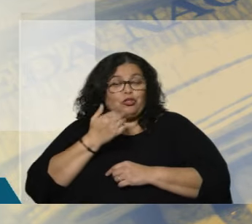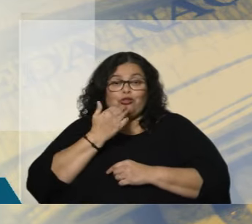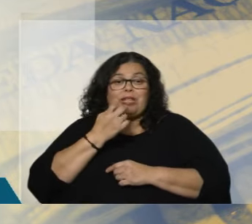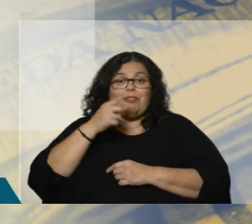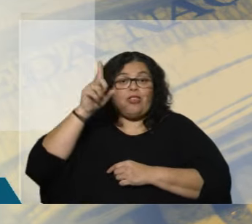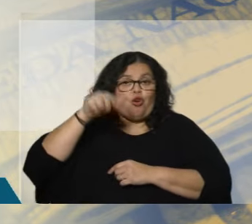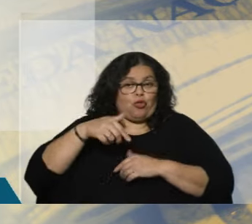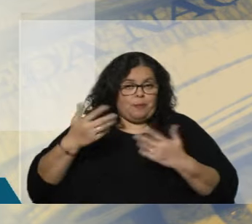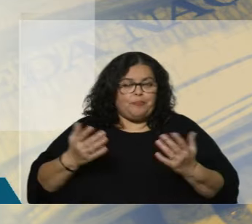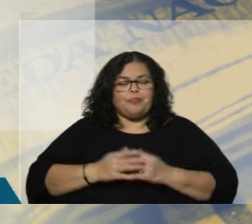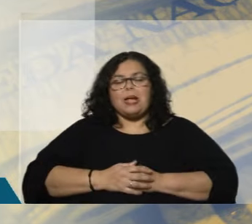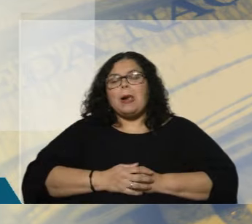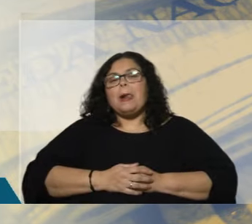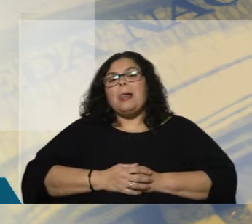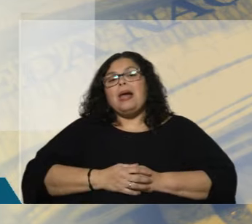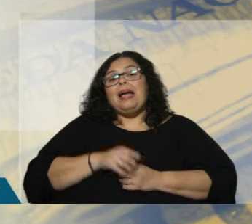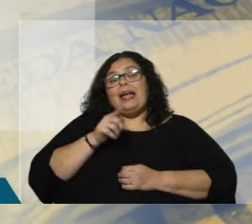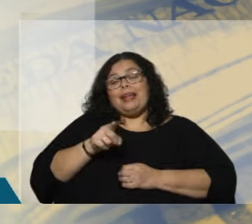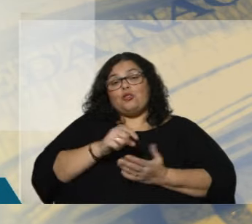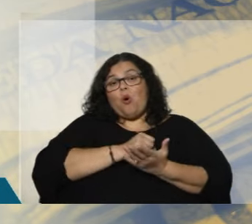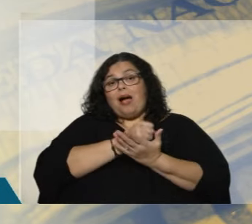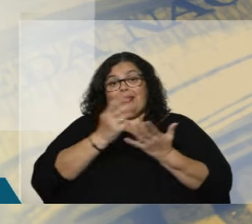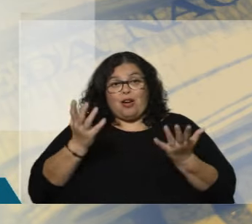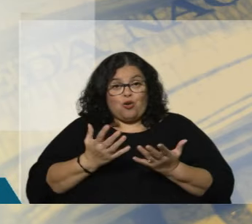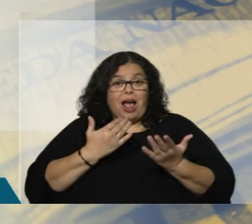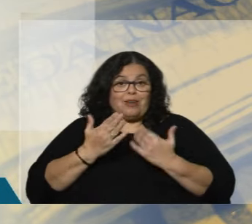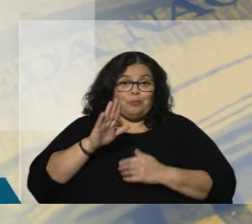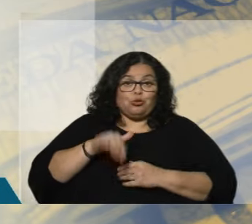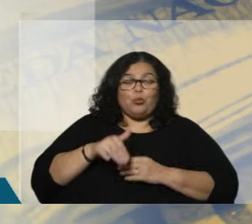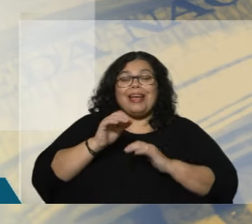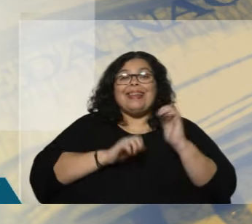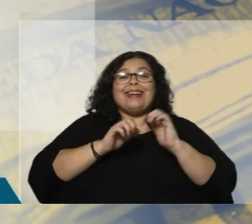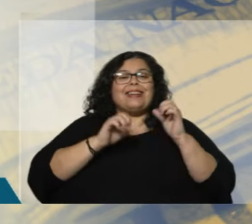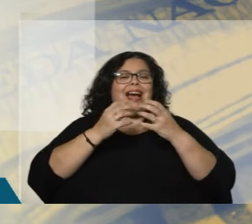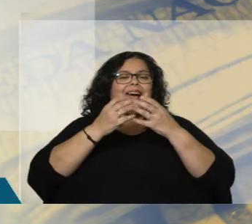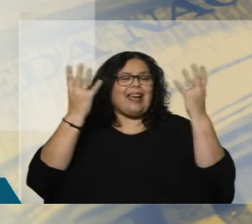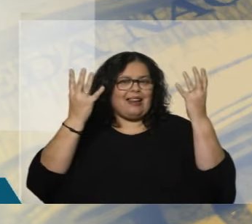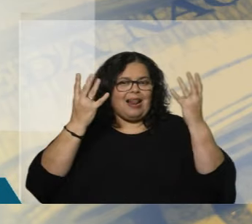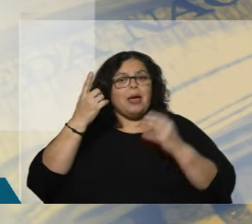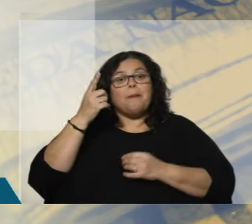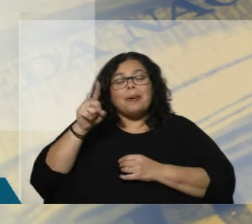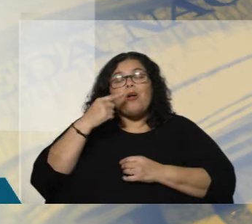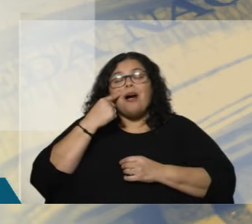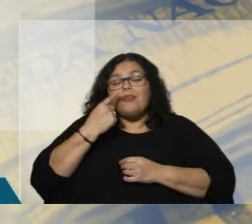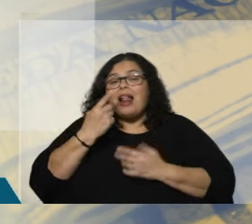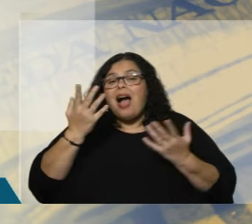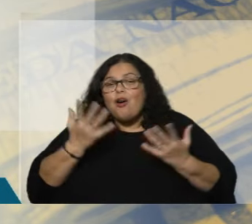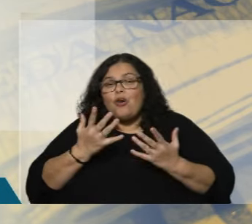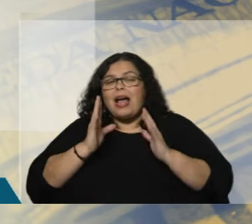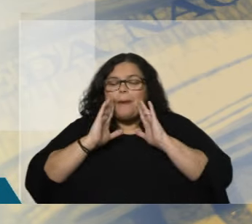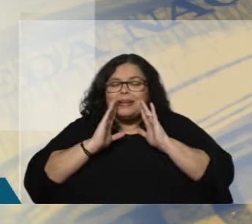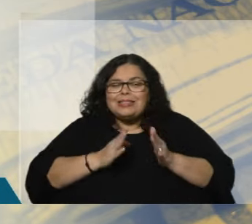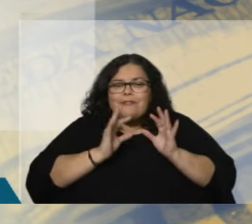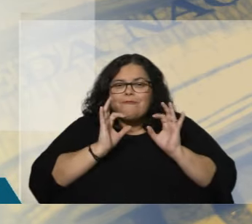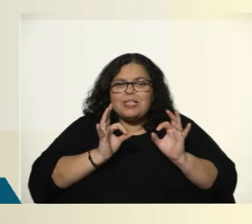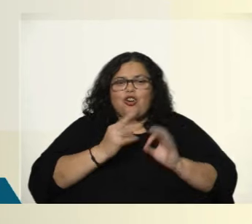Acá estamos hablando, hasta este momento, de energías en general. Pero vayamos ahora a ver energía eléctrica,